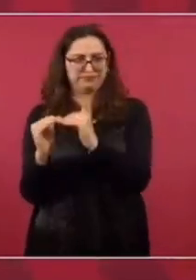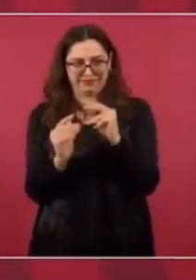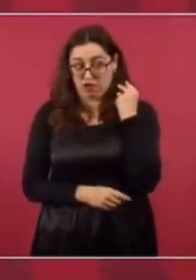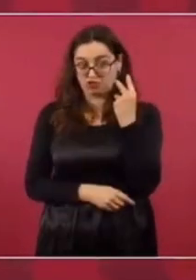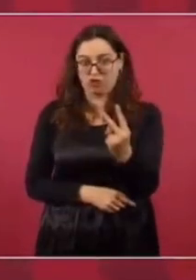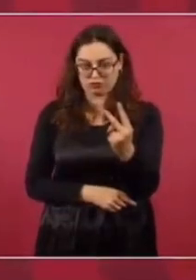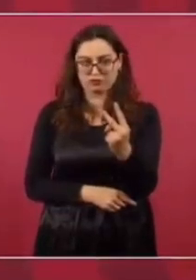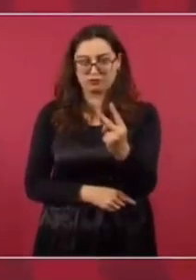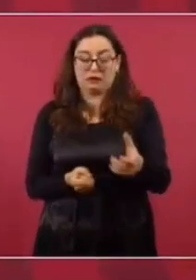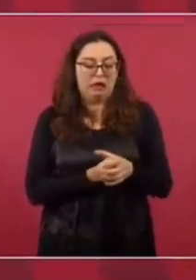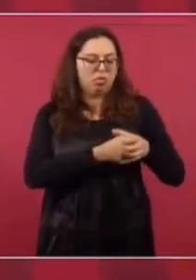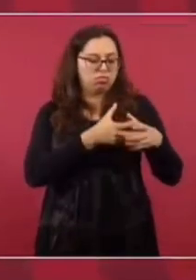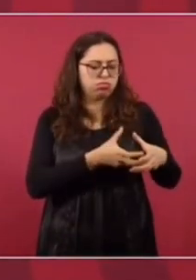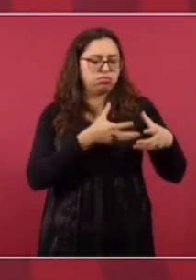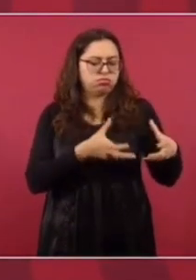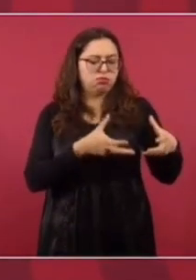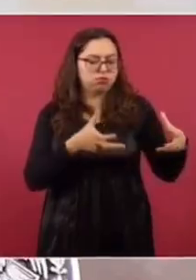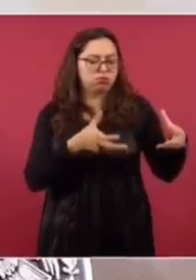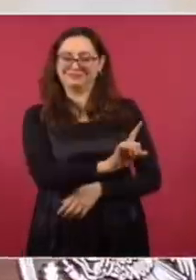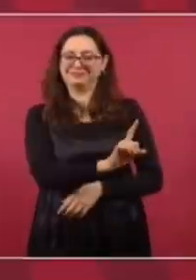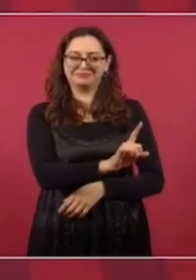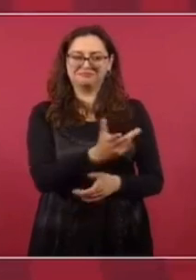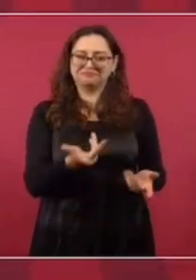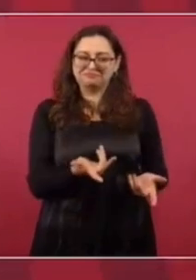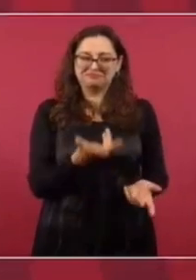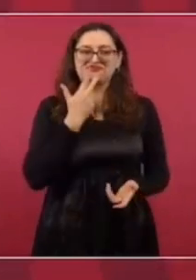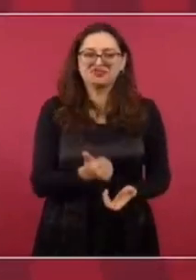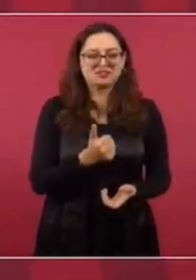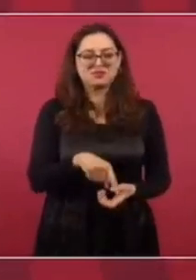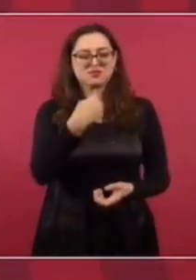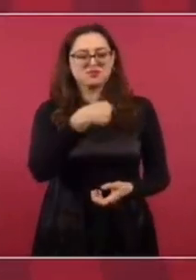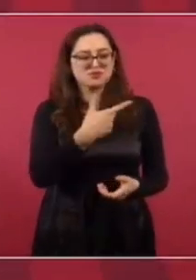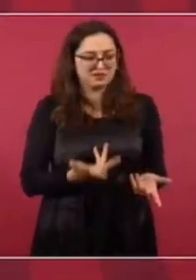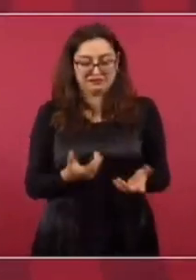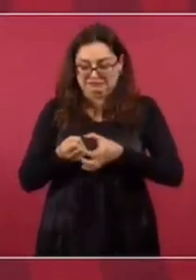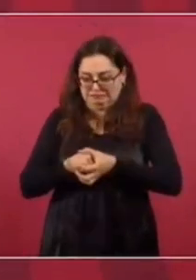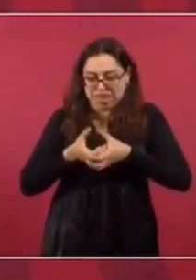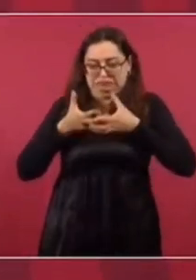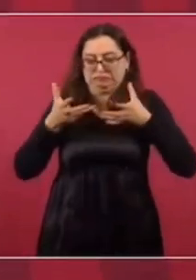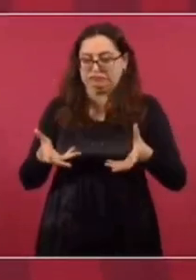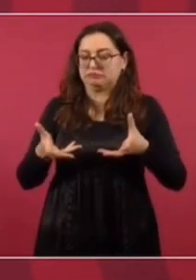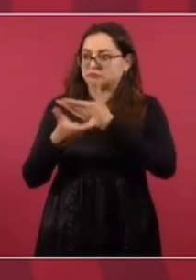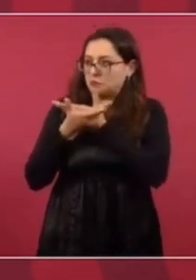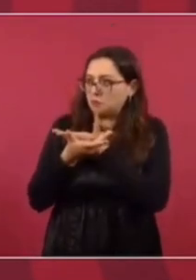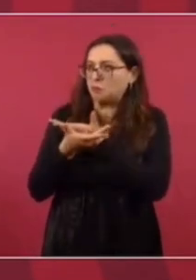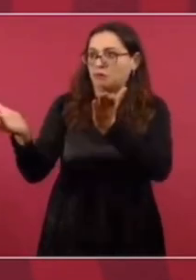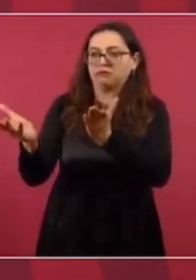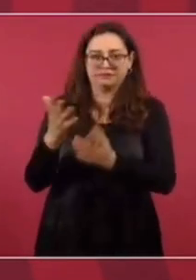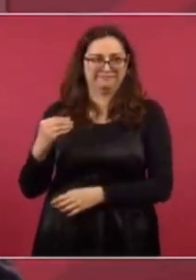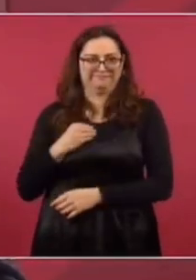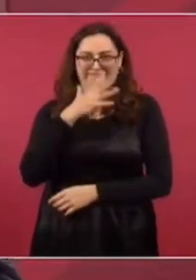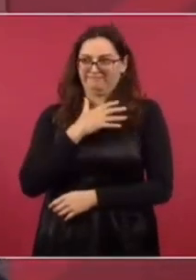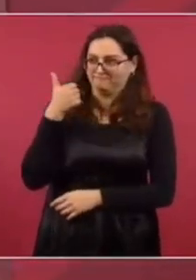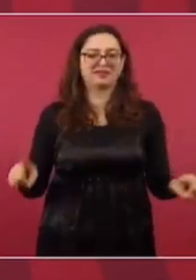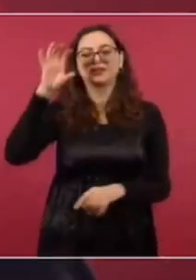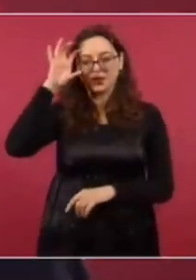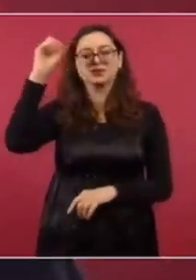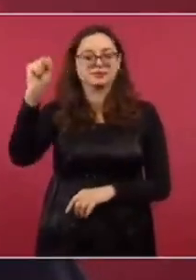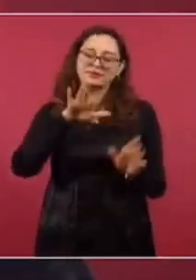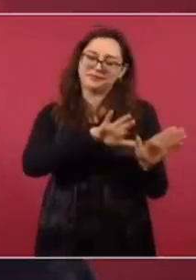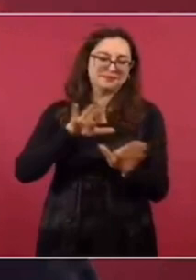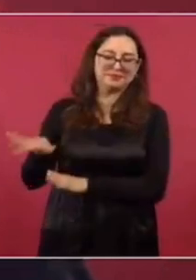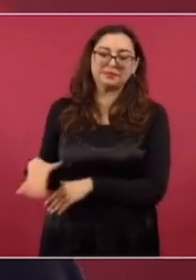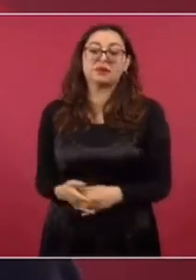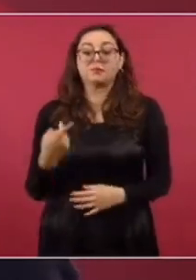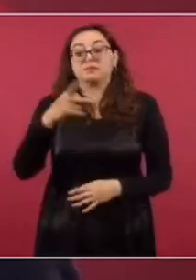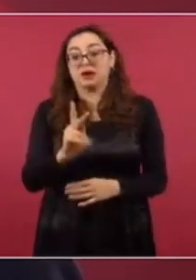porque crecer por crecer no significa bienestar para el pueblo, no necesariamente significa bienestar para la gente. Pero bueno,